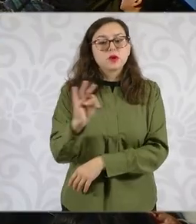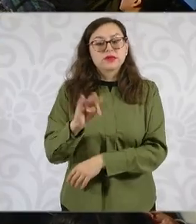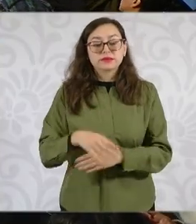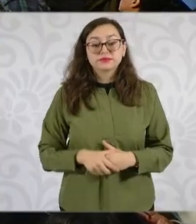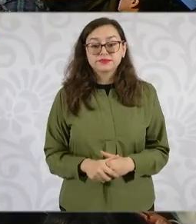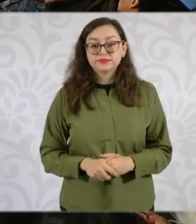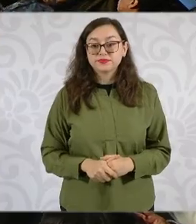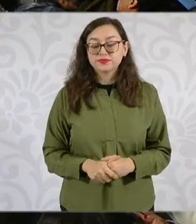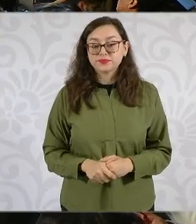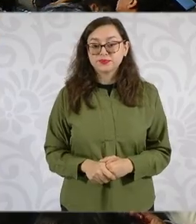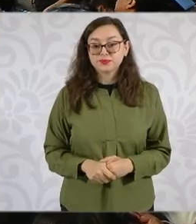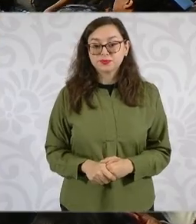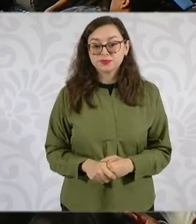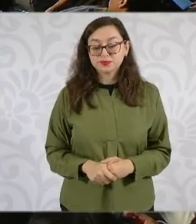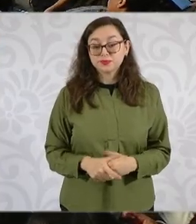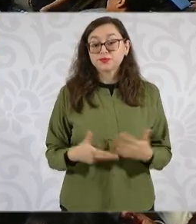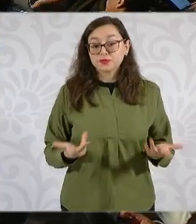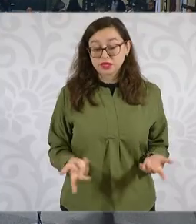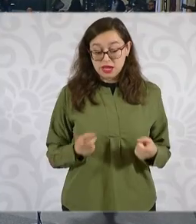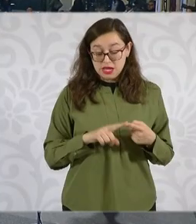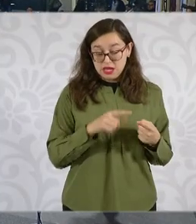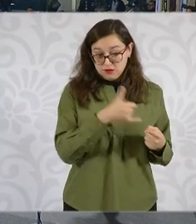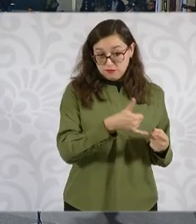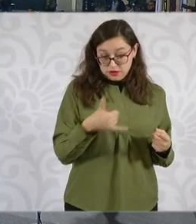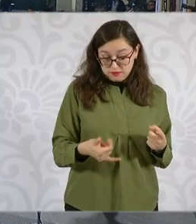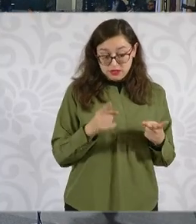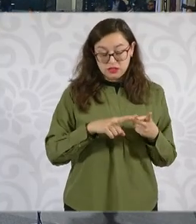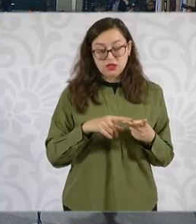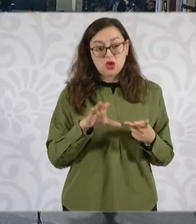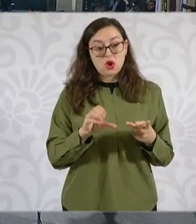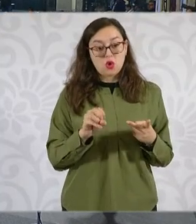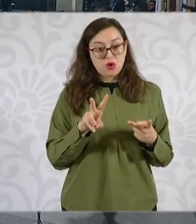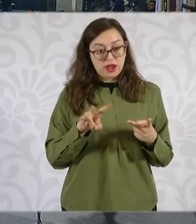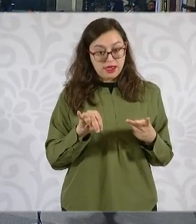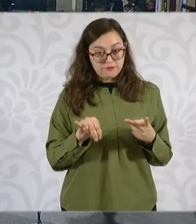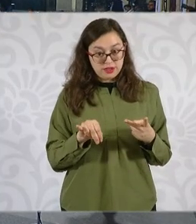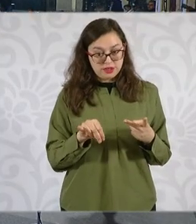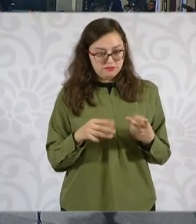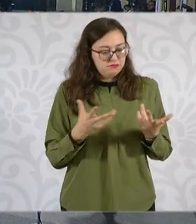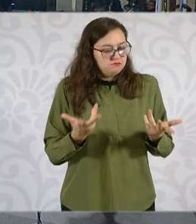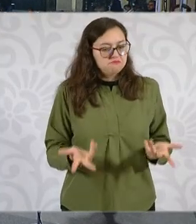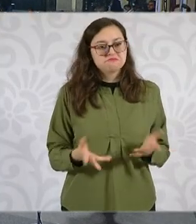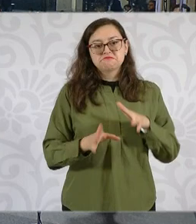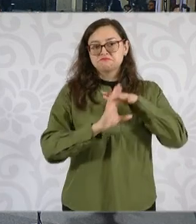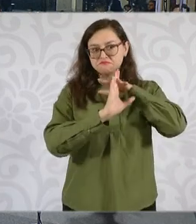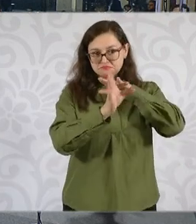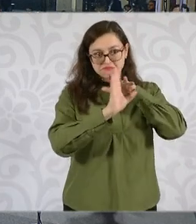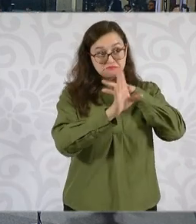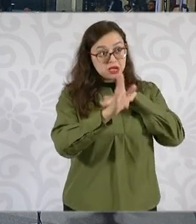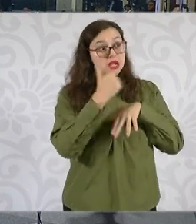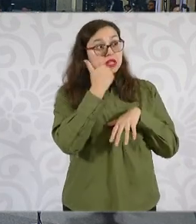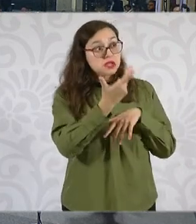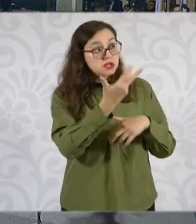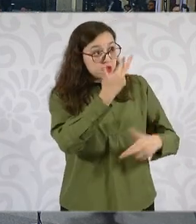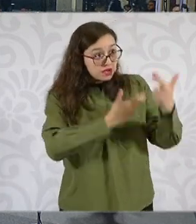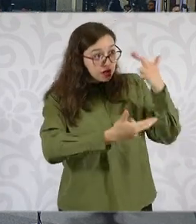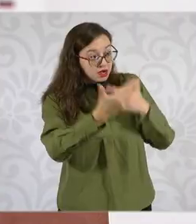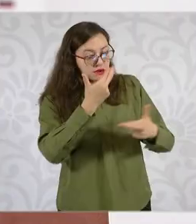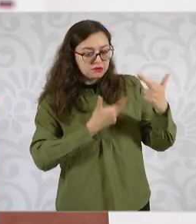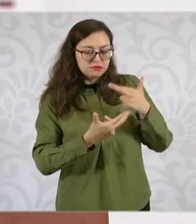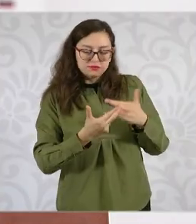Tanto en Infonavit como en Conavi, por supuesto, nuestros hermanos migrantes que quieran regresar,